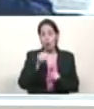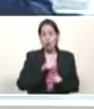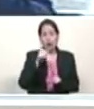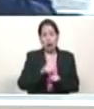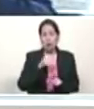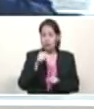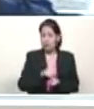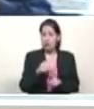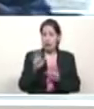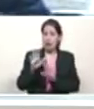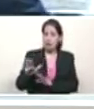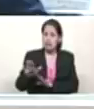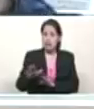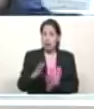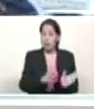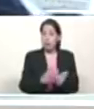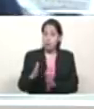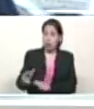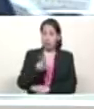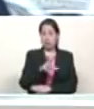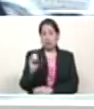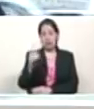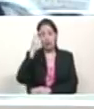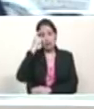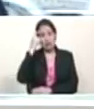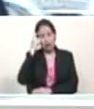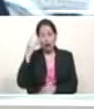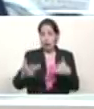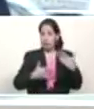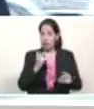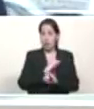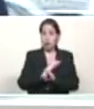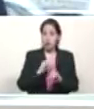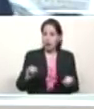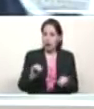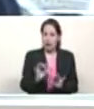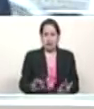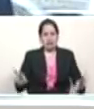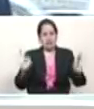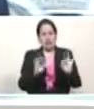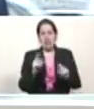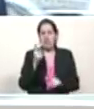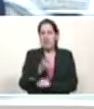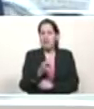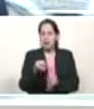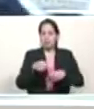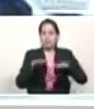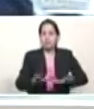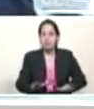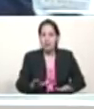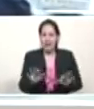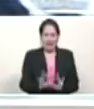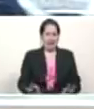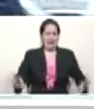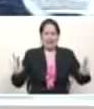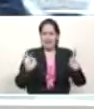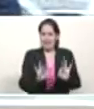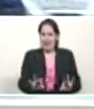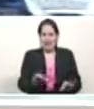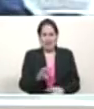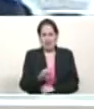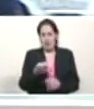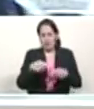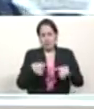el transcurso de este plan de 30 días que ha activado, y nada debe detenerse, nada, compatriotas, nada debe detenerse.